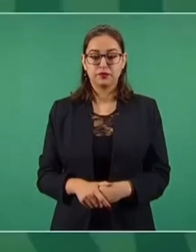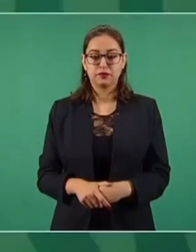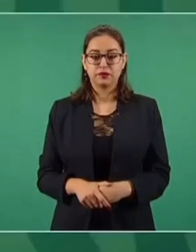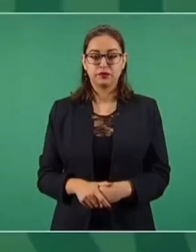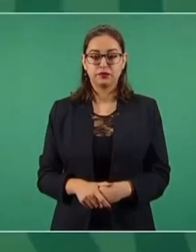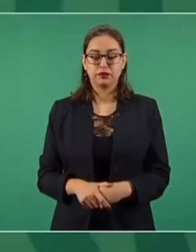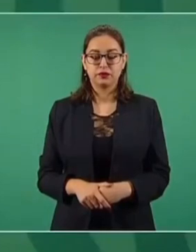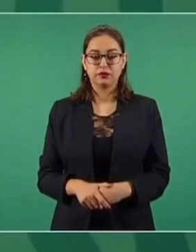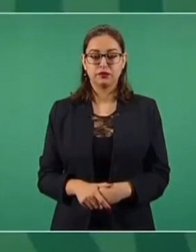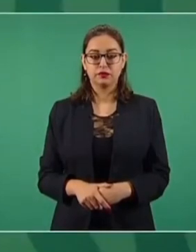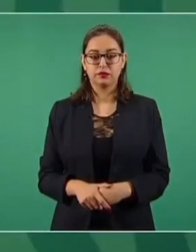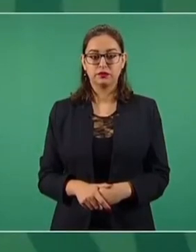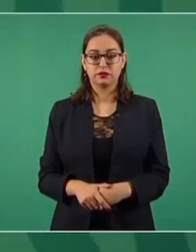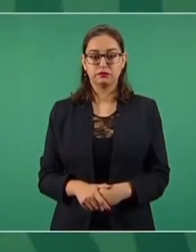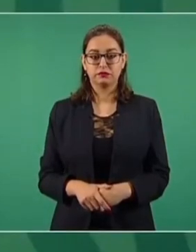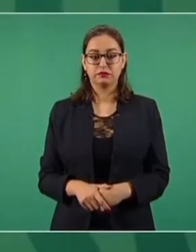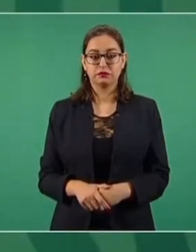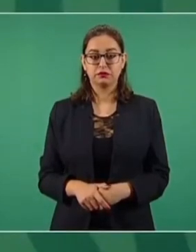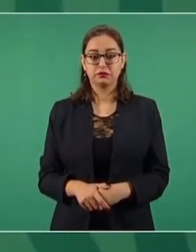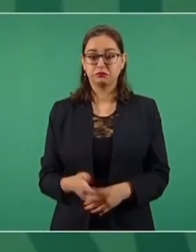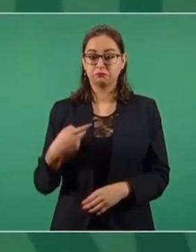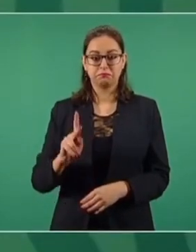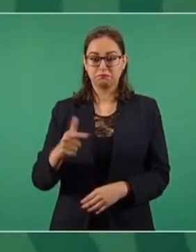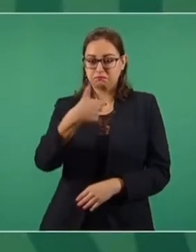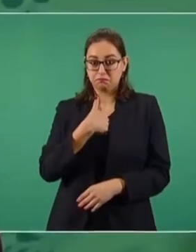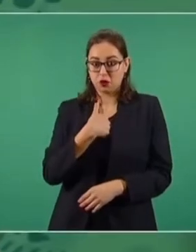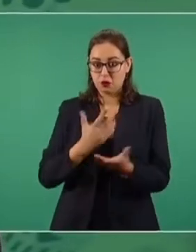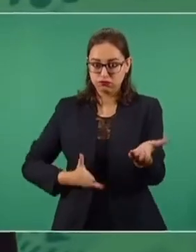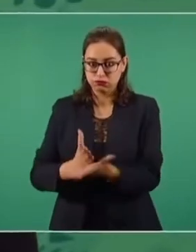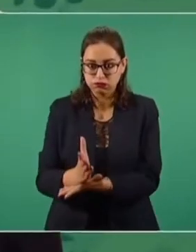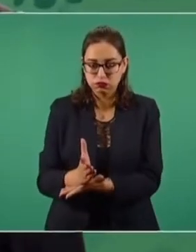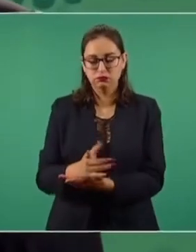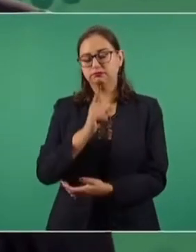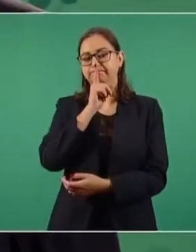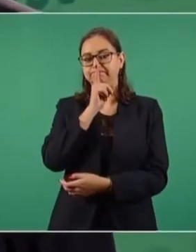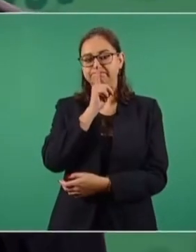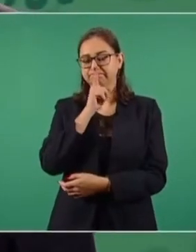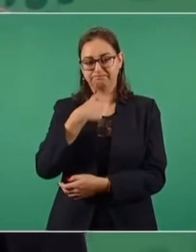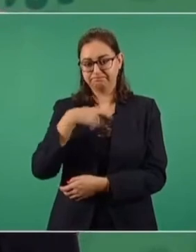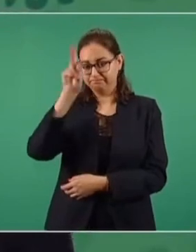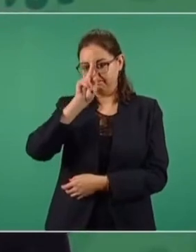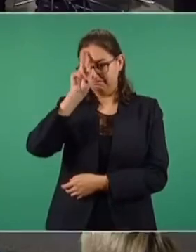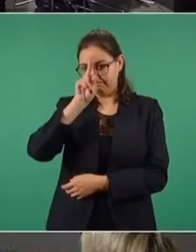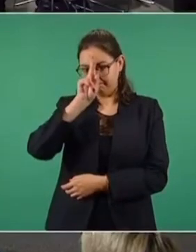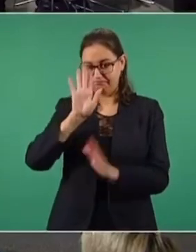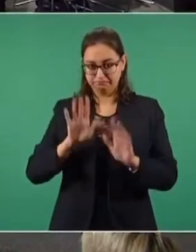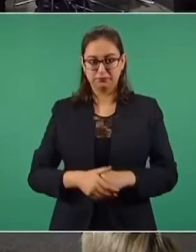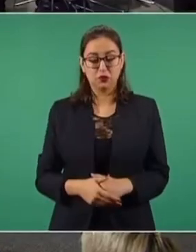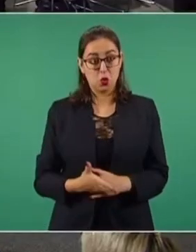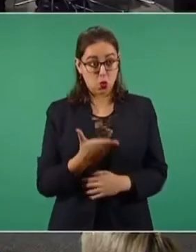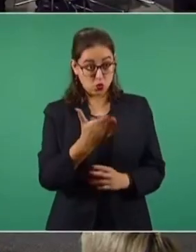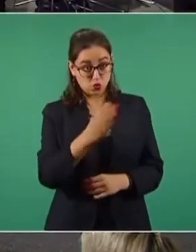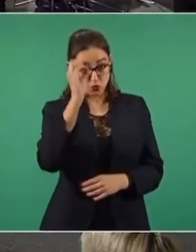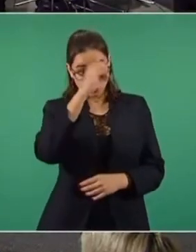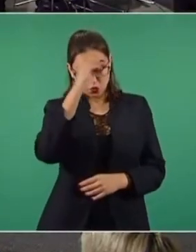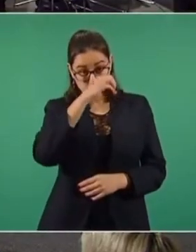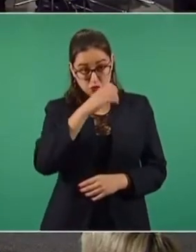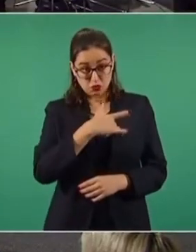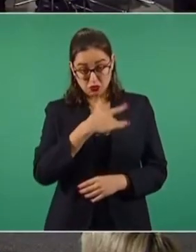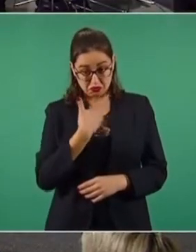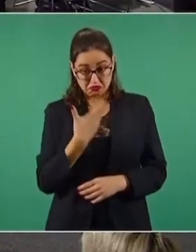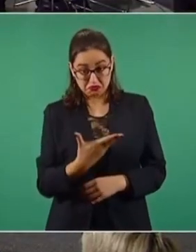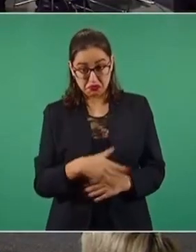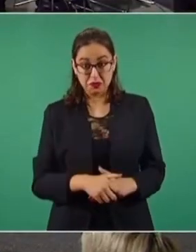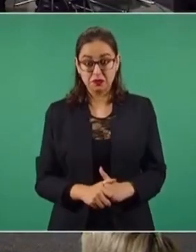tomar partido, en mi caso, no creo que sea lo más prudente. ¿Me permitiría que de su opinión quise alentar a este activismo judicial?